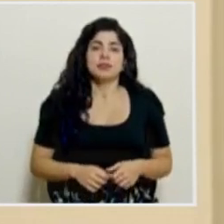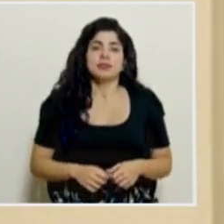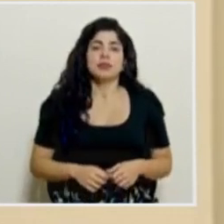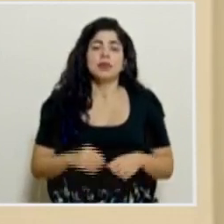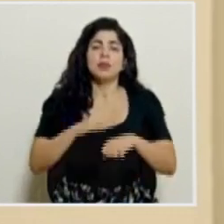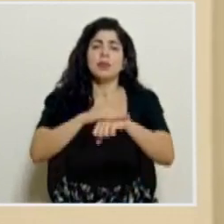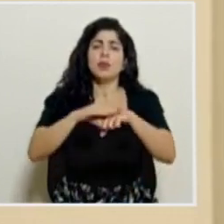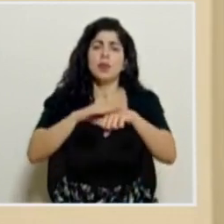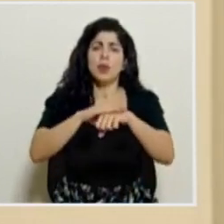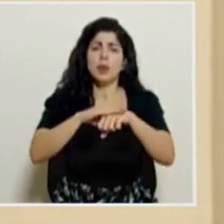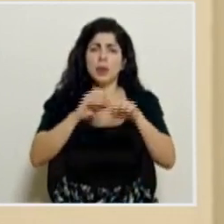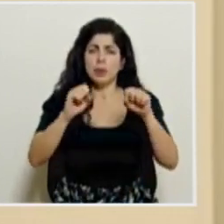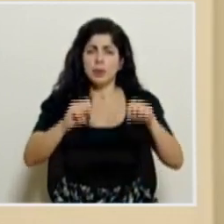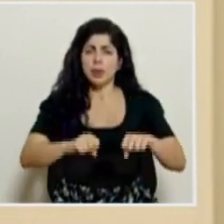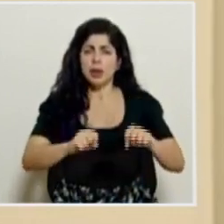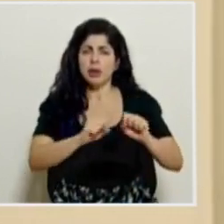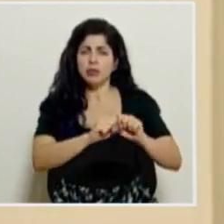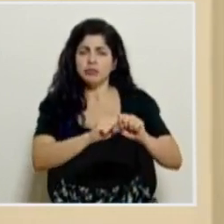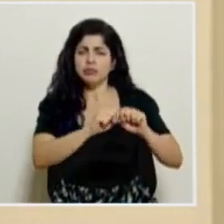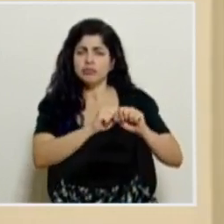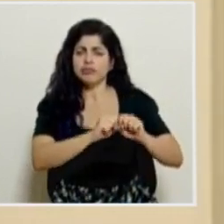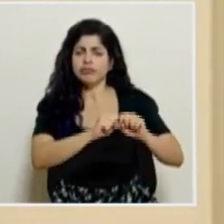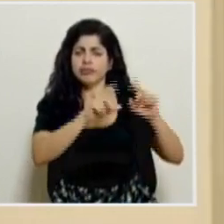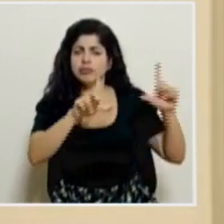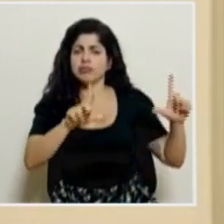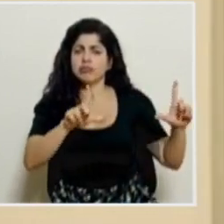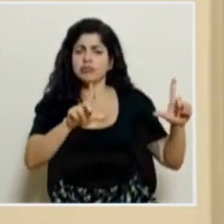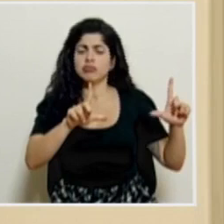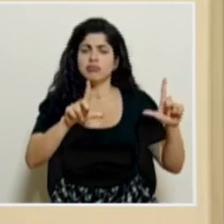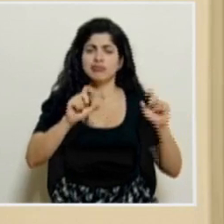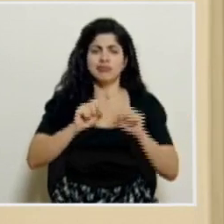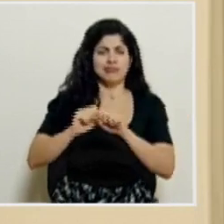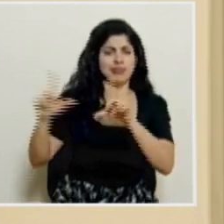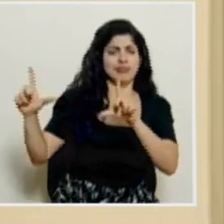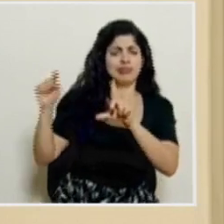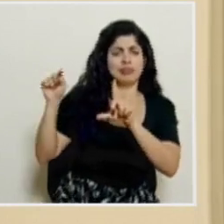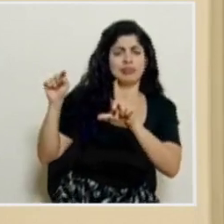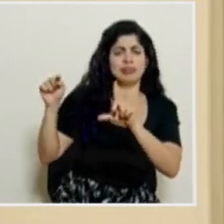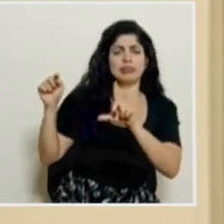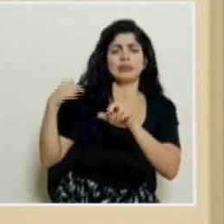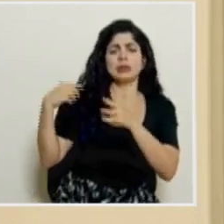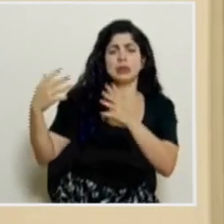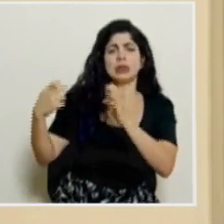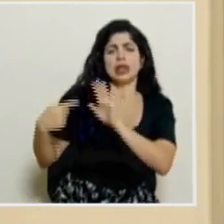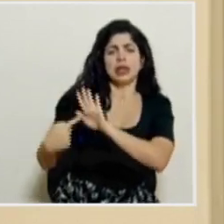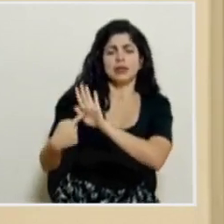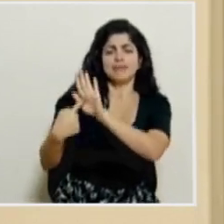Por favor, si me pueden poner la lámina o el slide que quiero presentar.